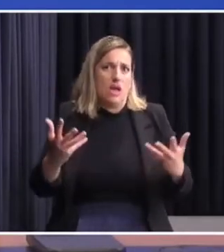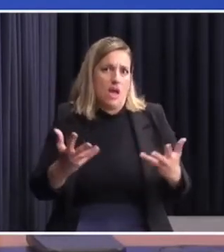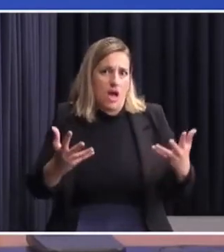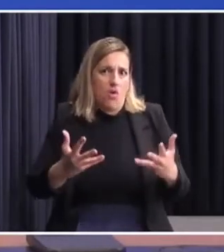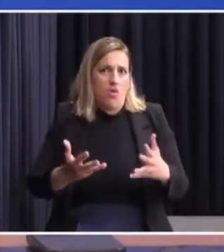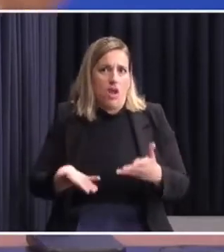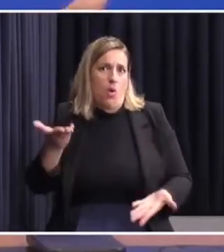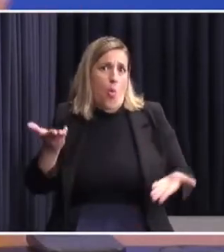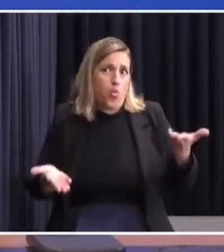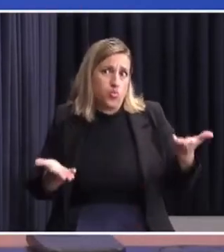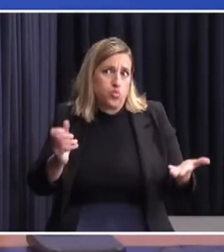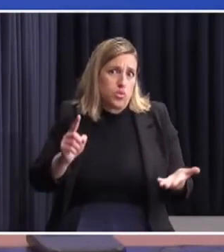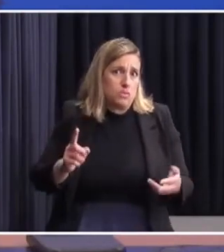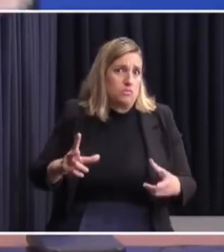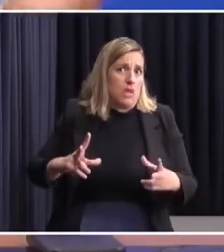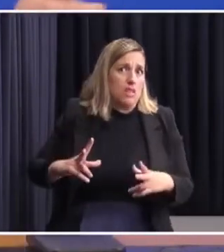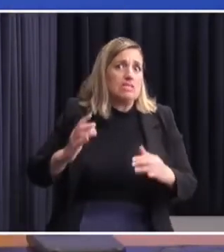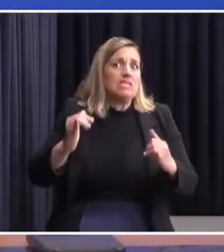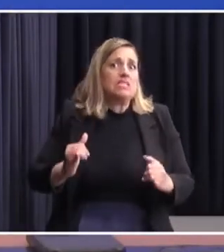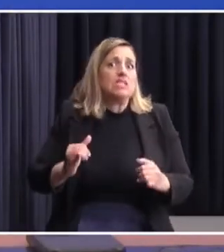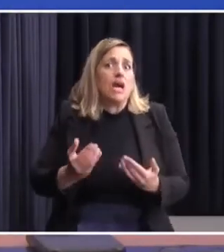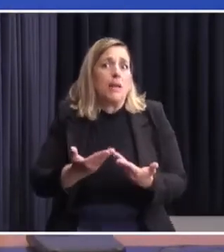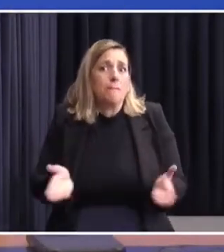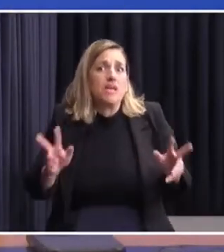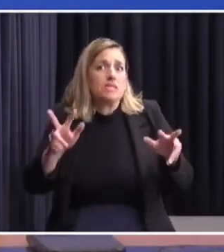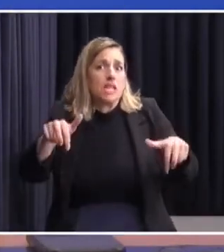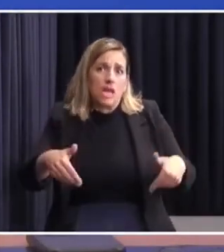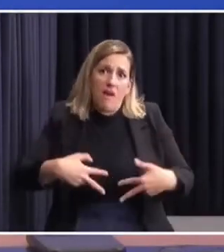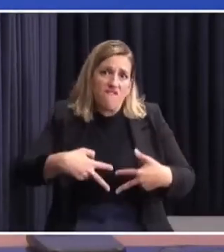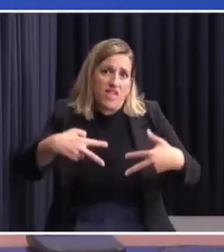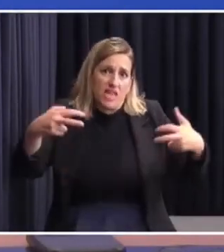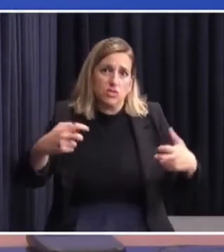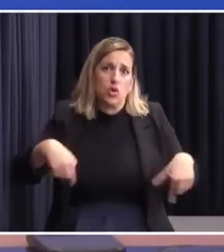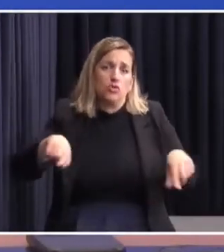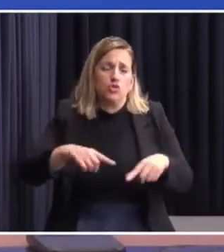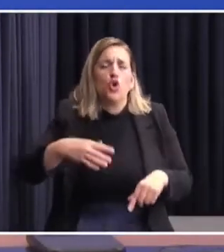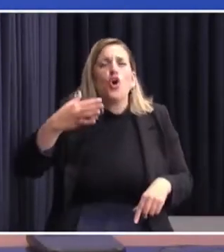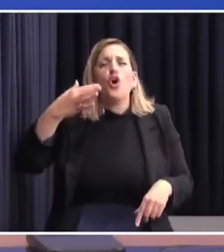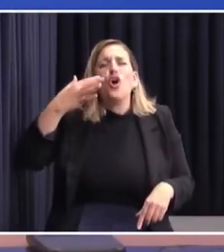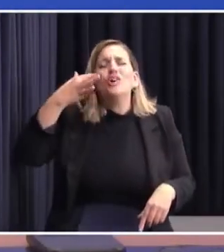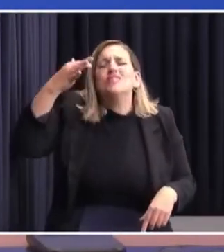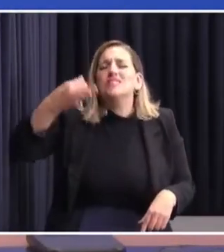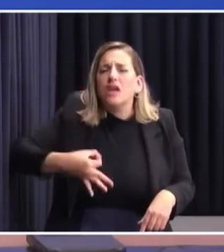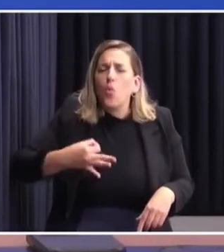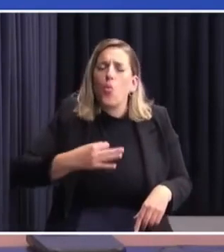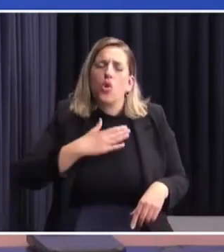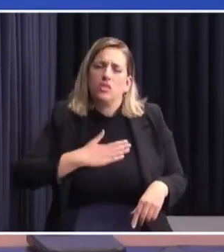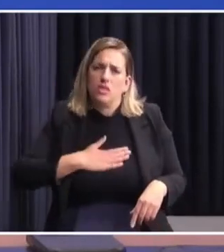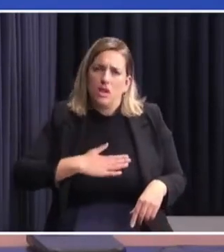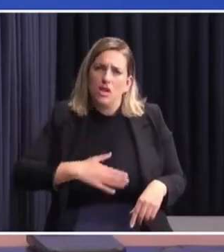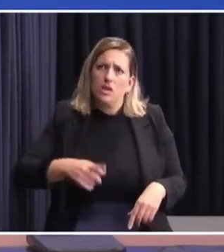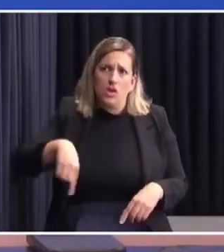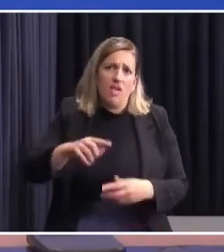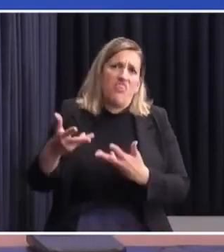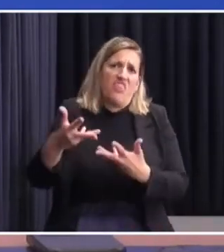en la justicia, según tenemos entendido, si abre una causa por este tema, yo tengo la convicción y la tranquilidad que sabrán